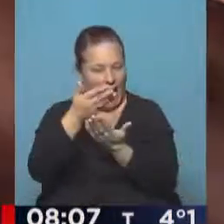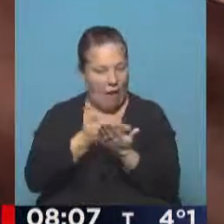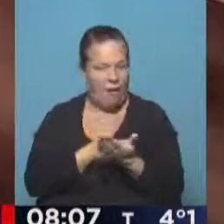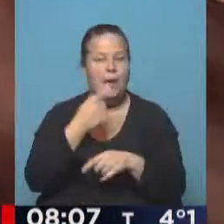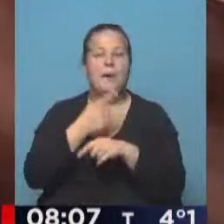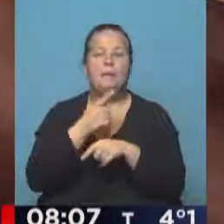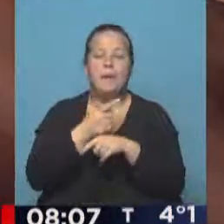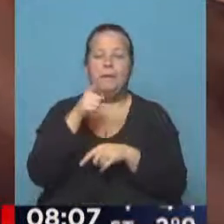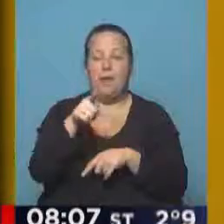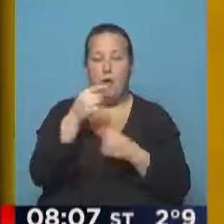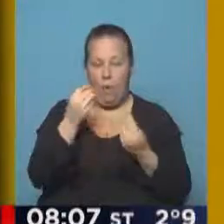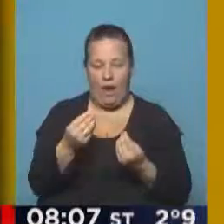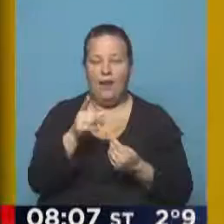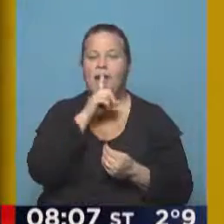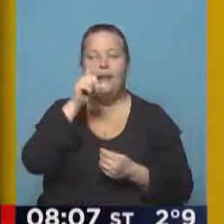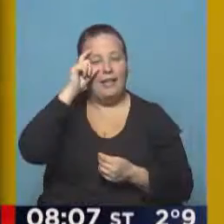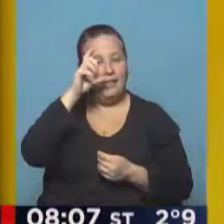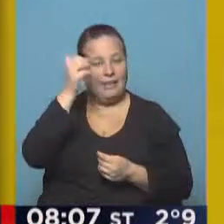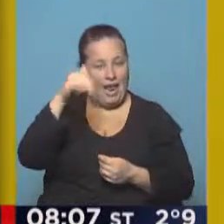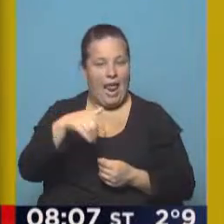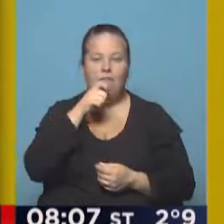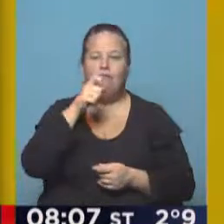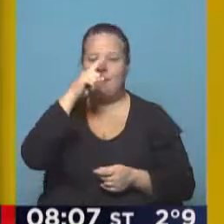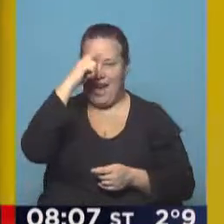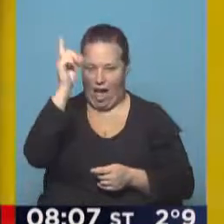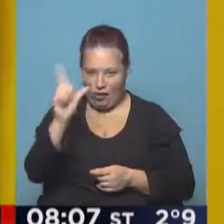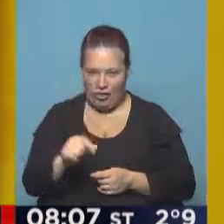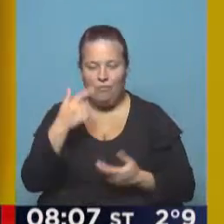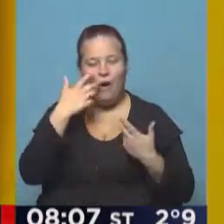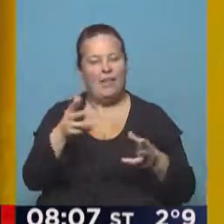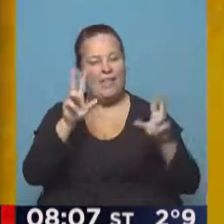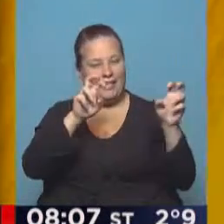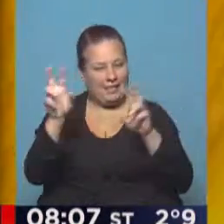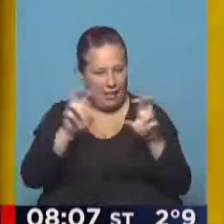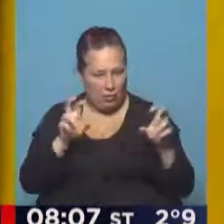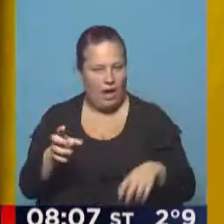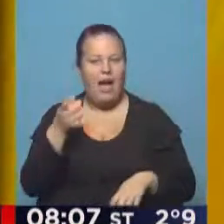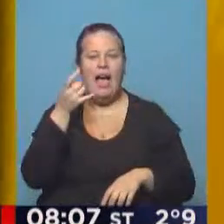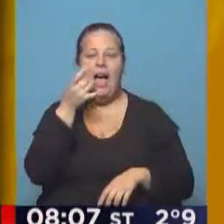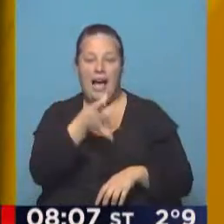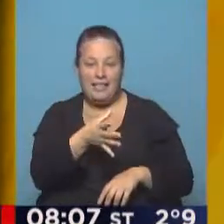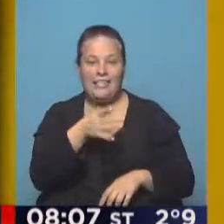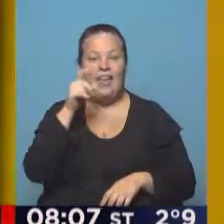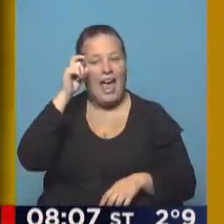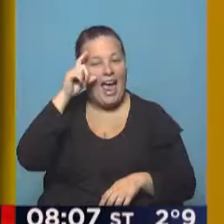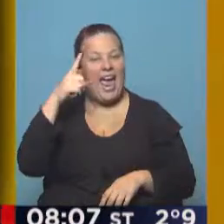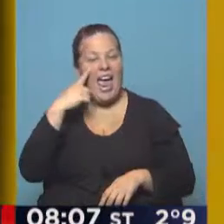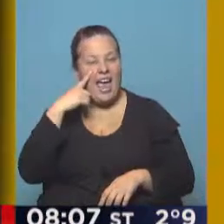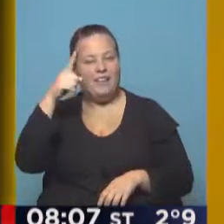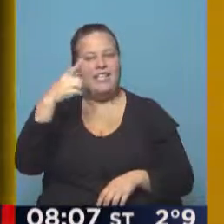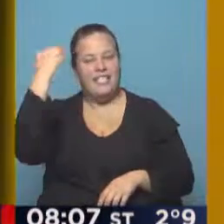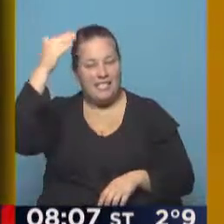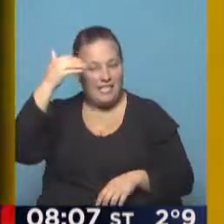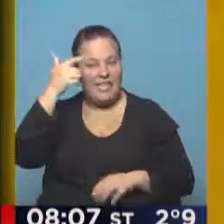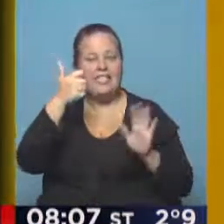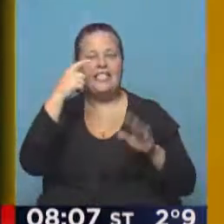Comenzamos con uno de ellos, Telan, reporte nacional, y allí vemos estos títulos. Un atentado del EI en Siria dejó